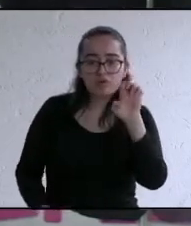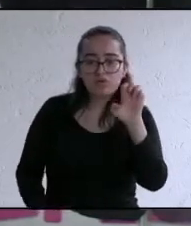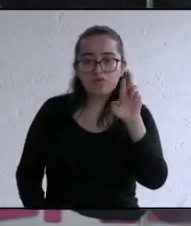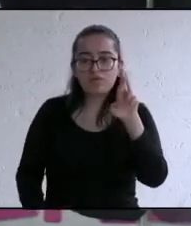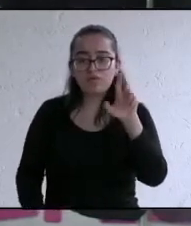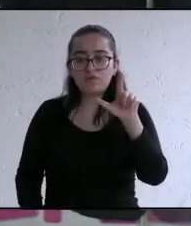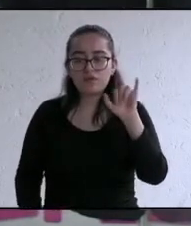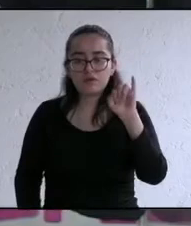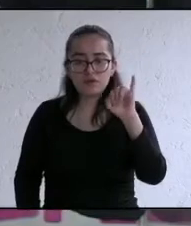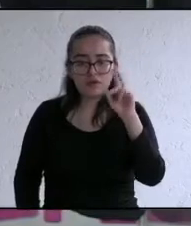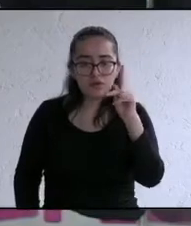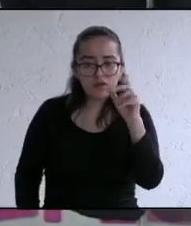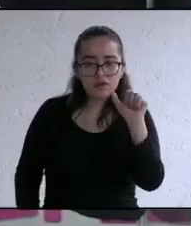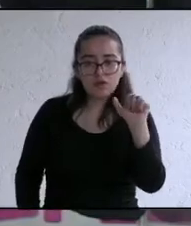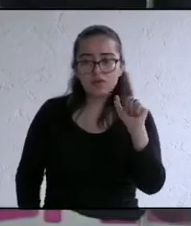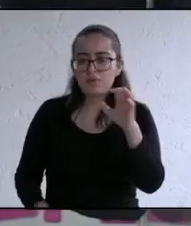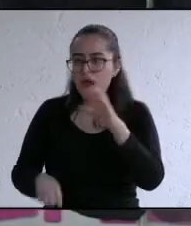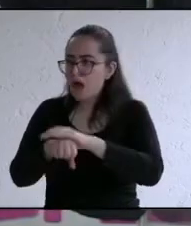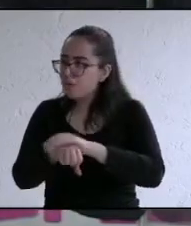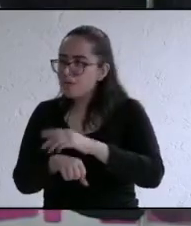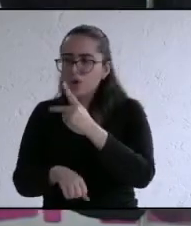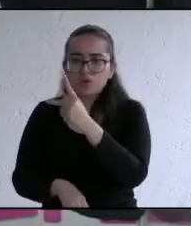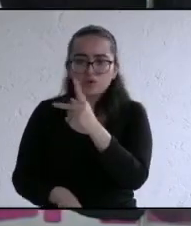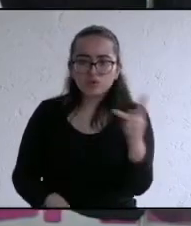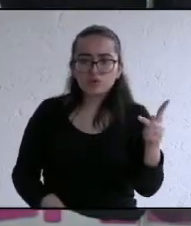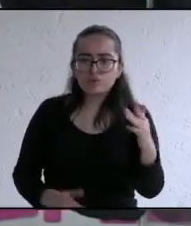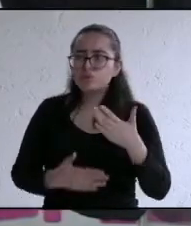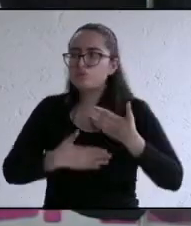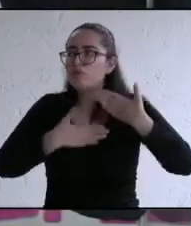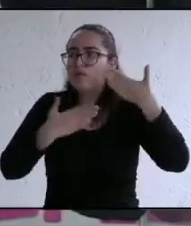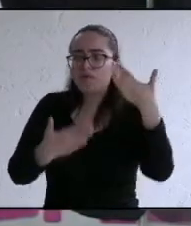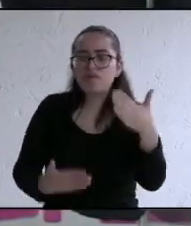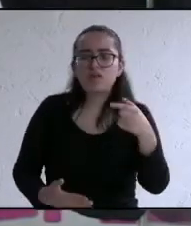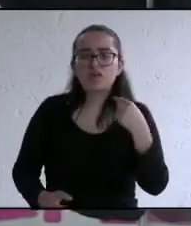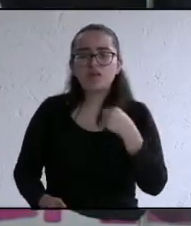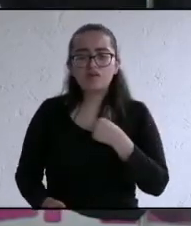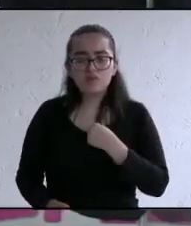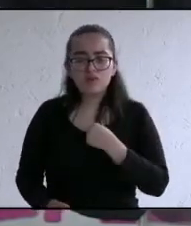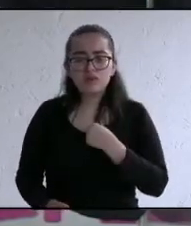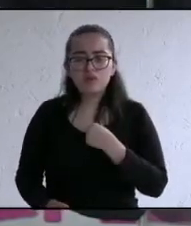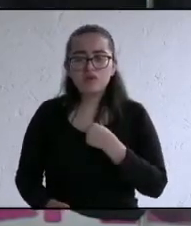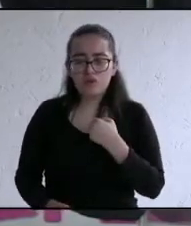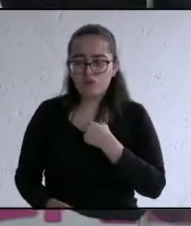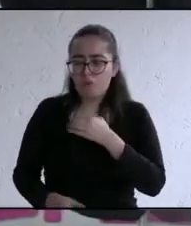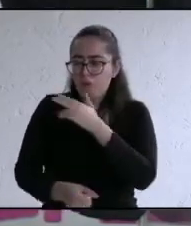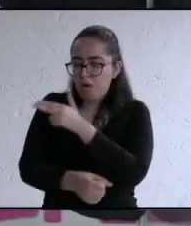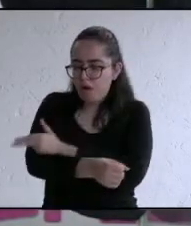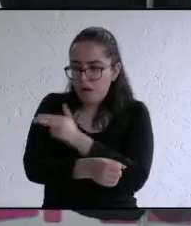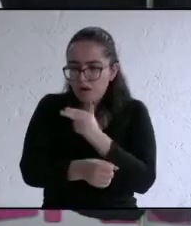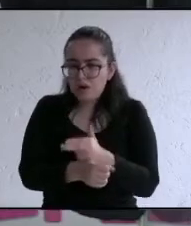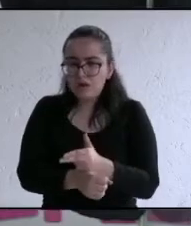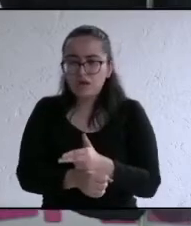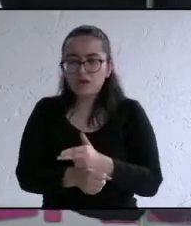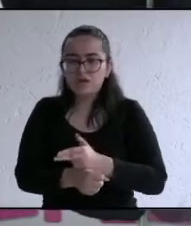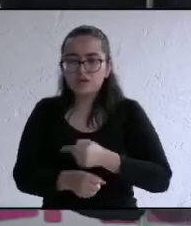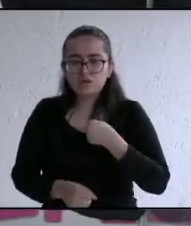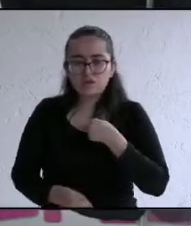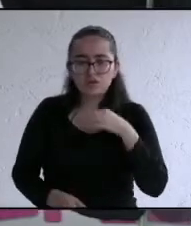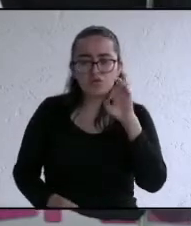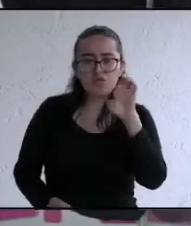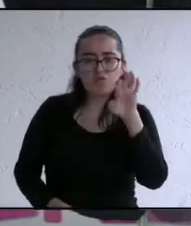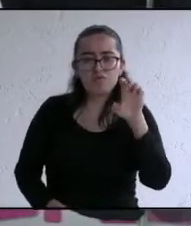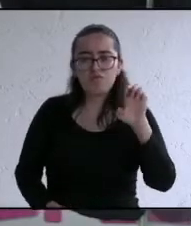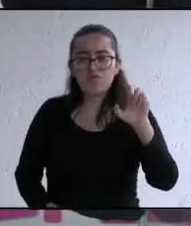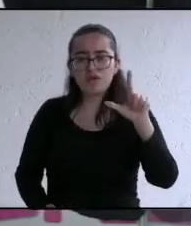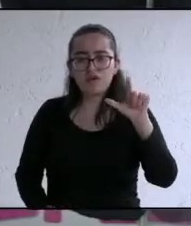tiene calidad moral para pedirle un voto de confianza a mi pueblo porque saben que siempre lo he defendido que a Felipe Utrera Ruiz nunca le ha